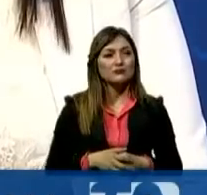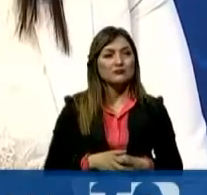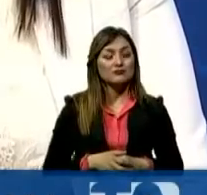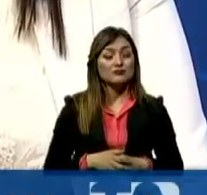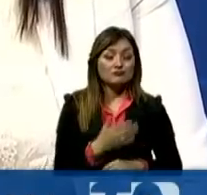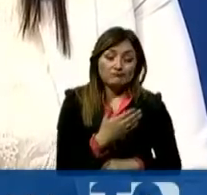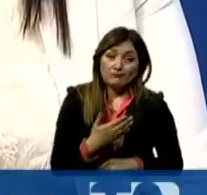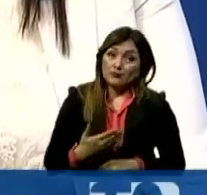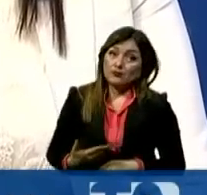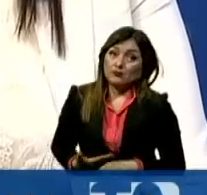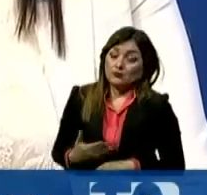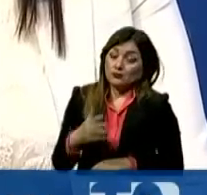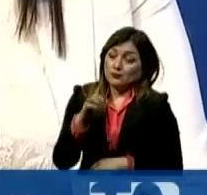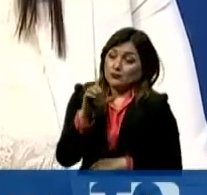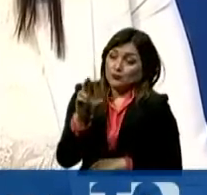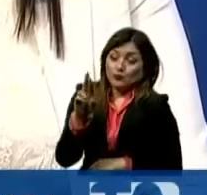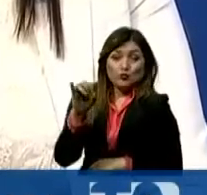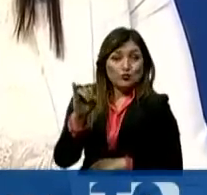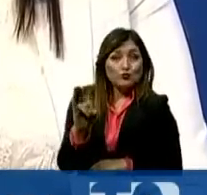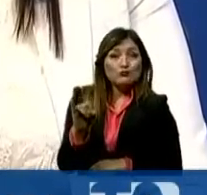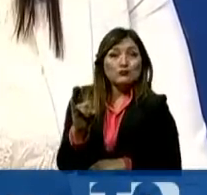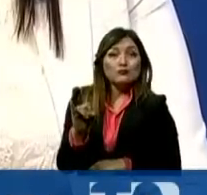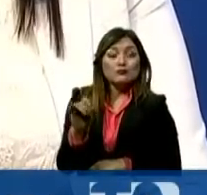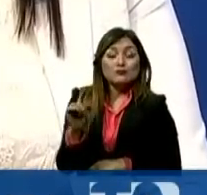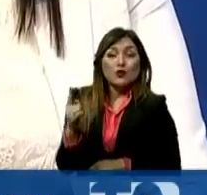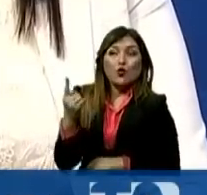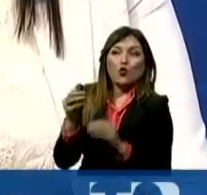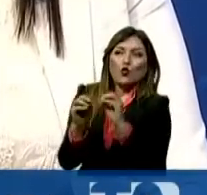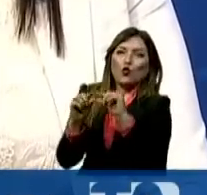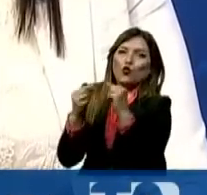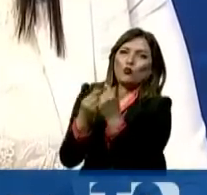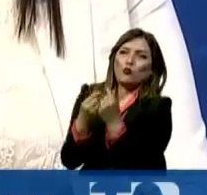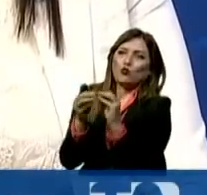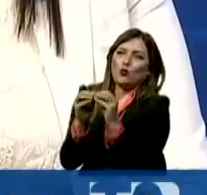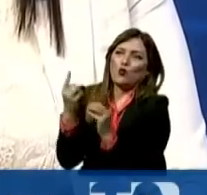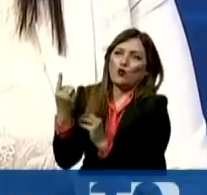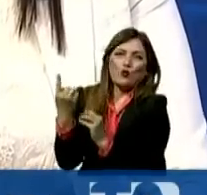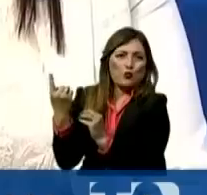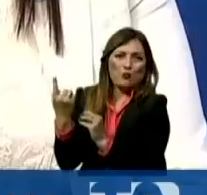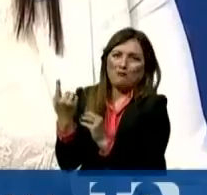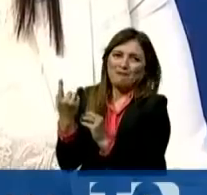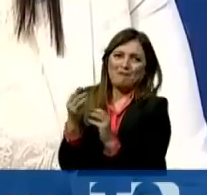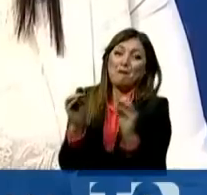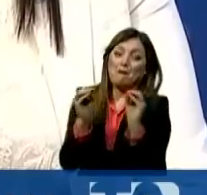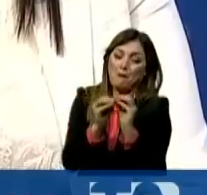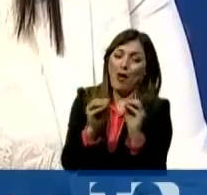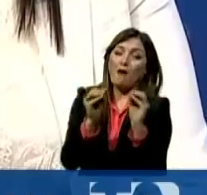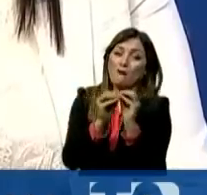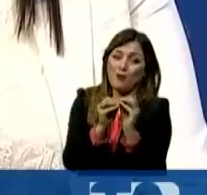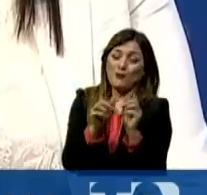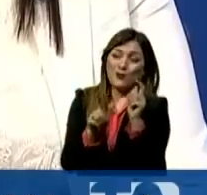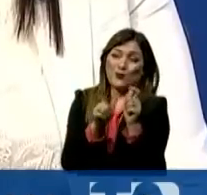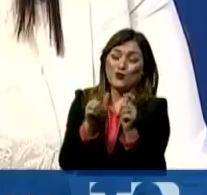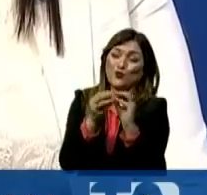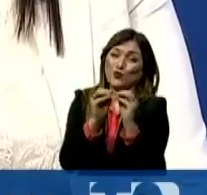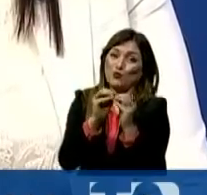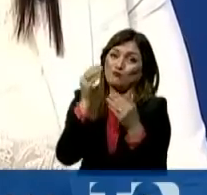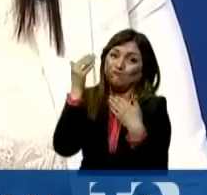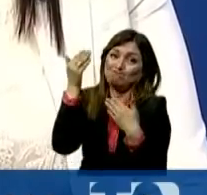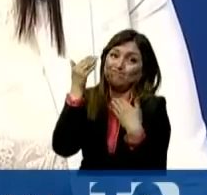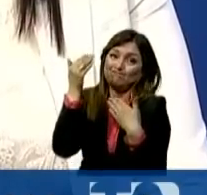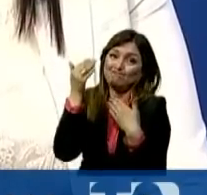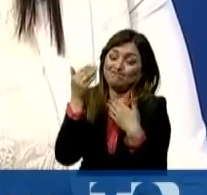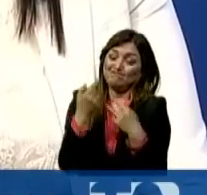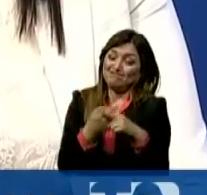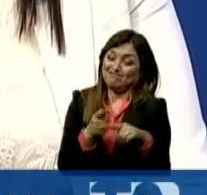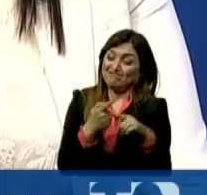Iori, se van sumando cada vez más, como yo le decía al inicio de este espacio prácticamente, las voces que están de acuerdo en